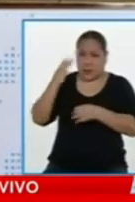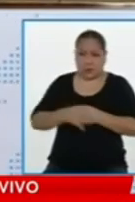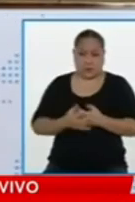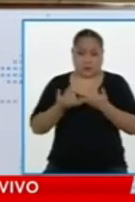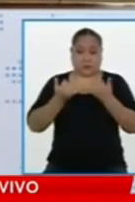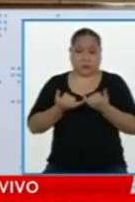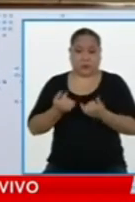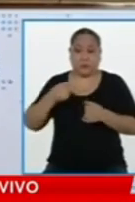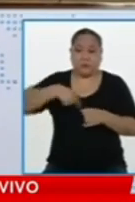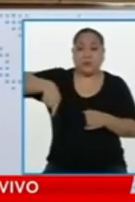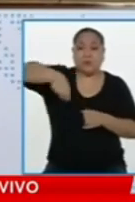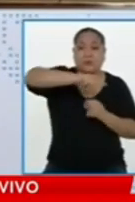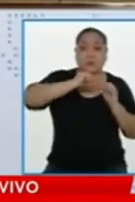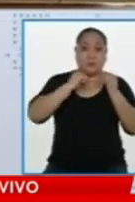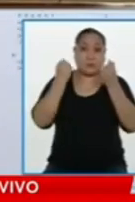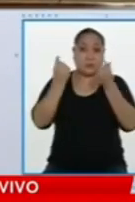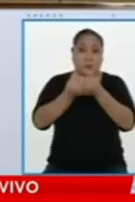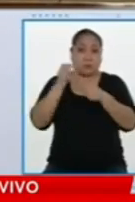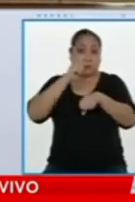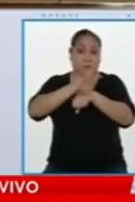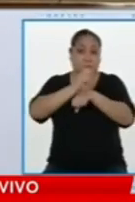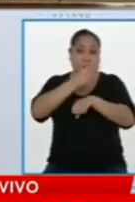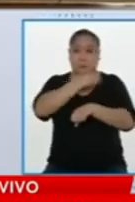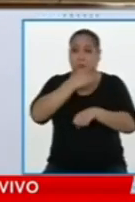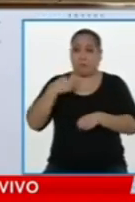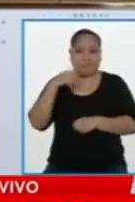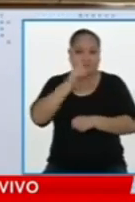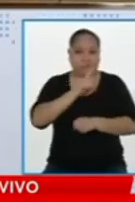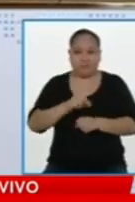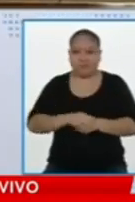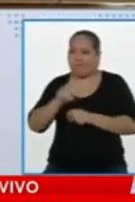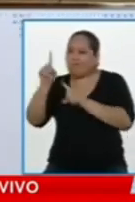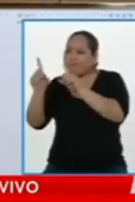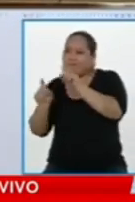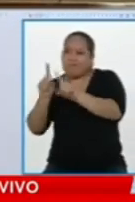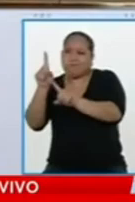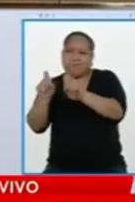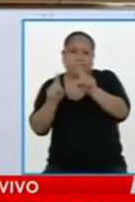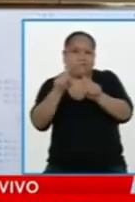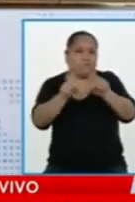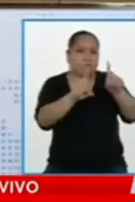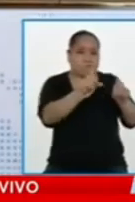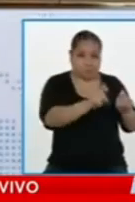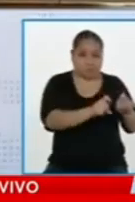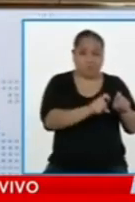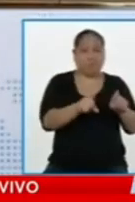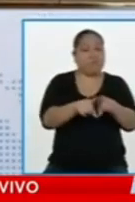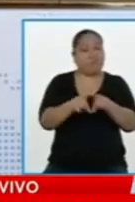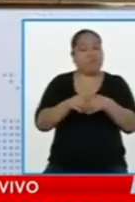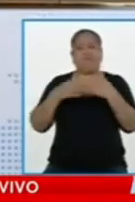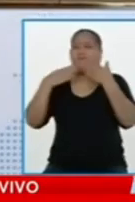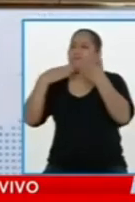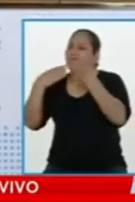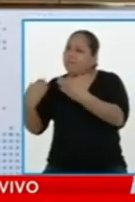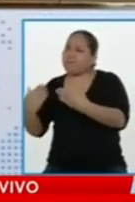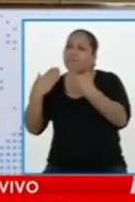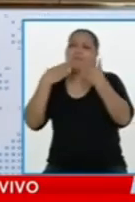hechos reales. A fines de mayo, cuando la gente estaba demasiado tiempo ya